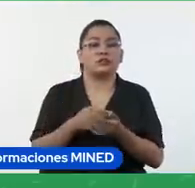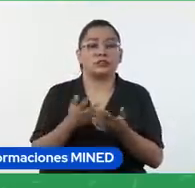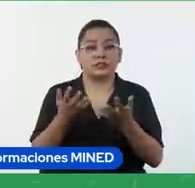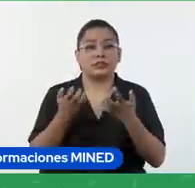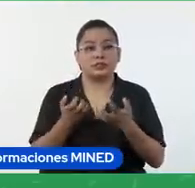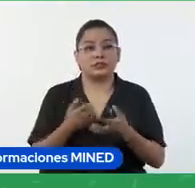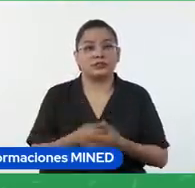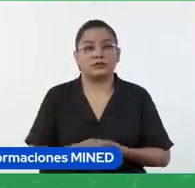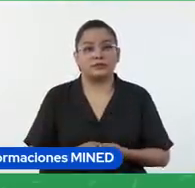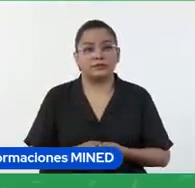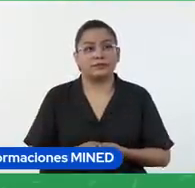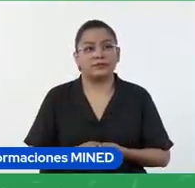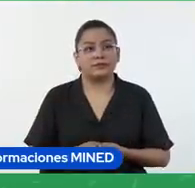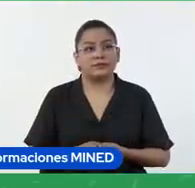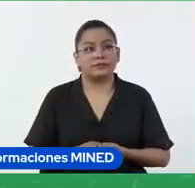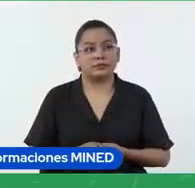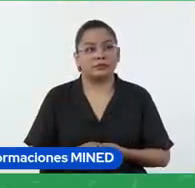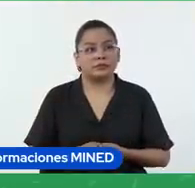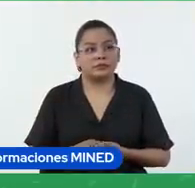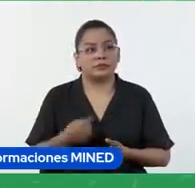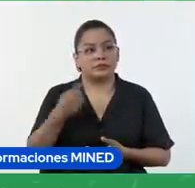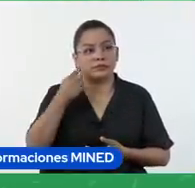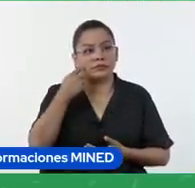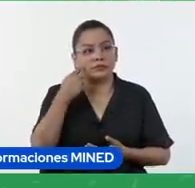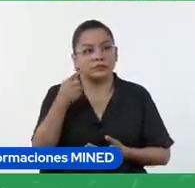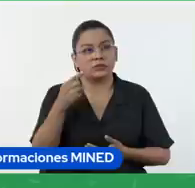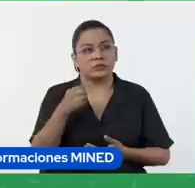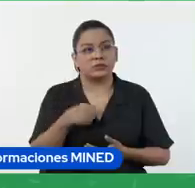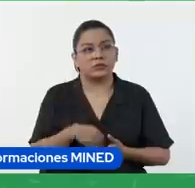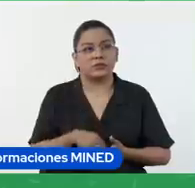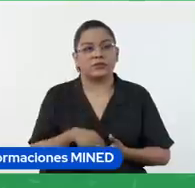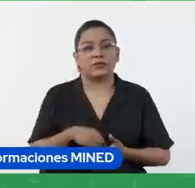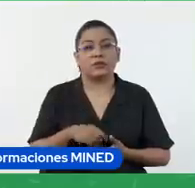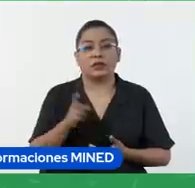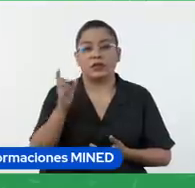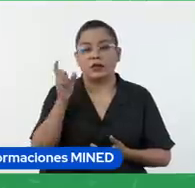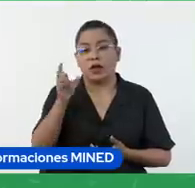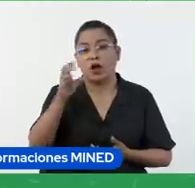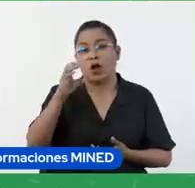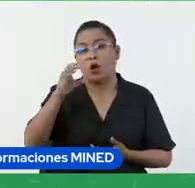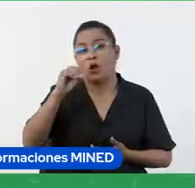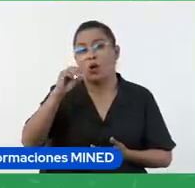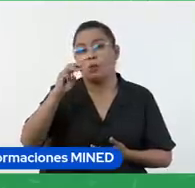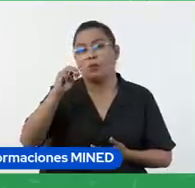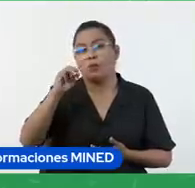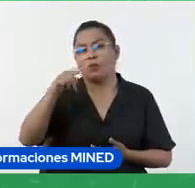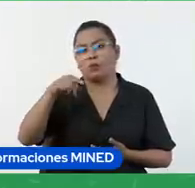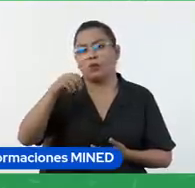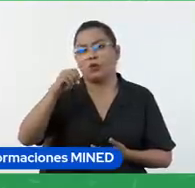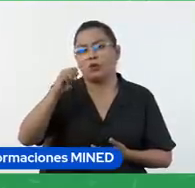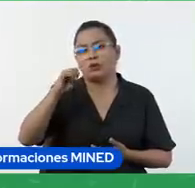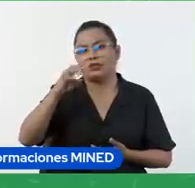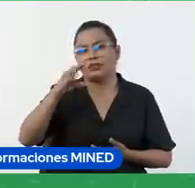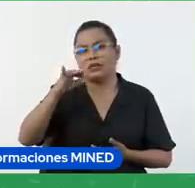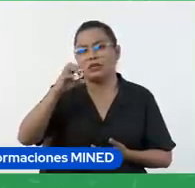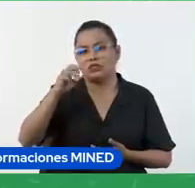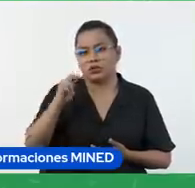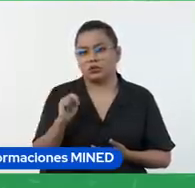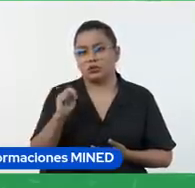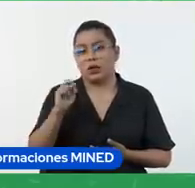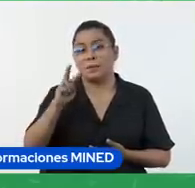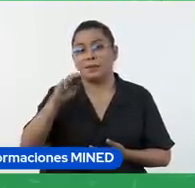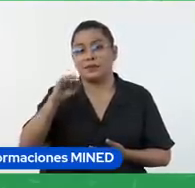entonces veo por ejemplo que utiliza la palabra composición visual ya veo que está utilizando el lenguaje de la asignatura